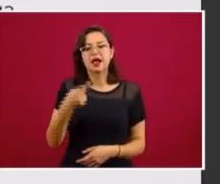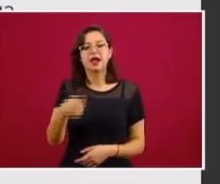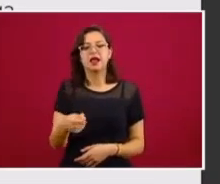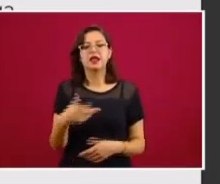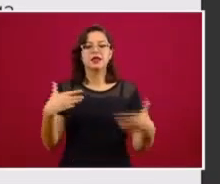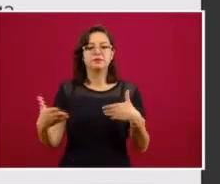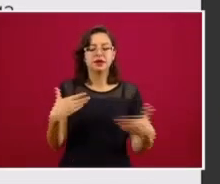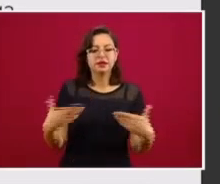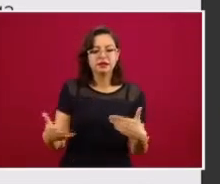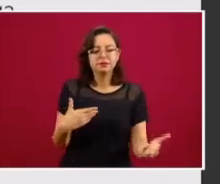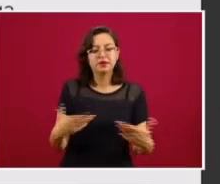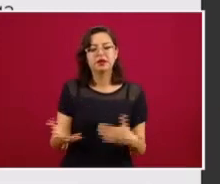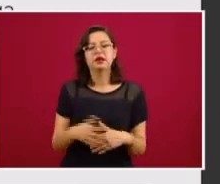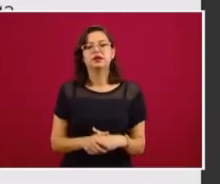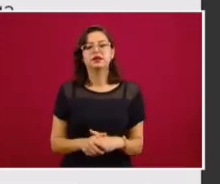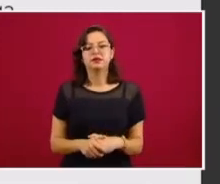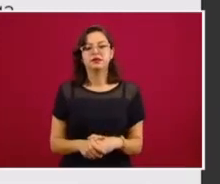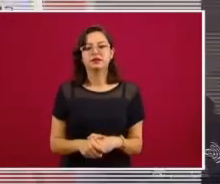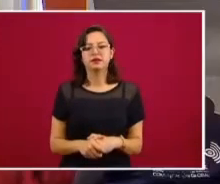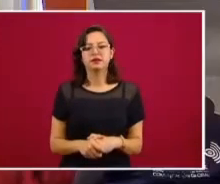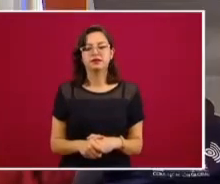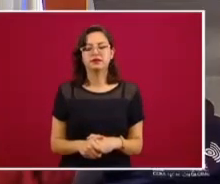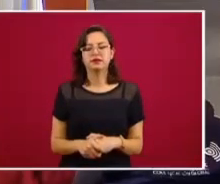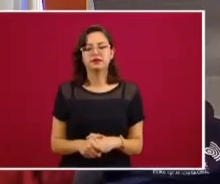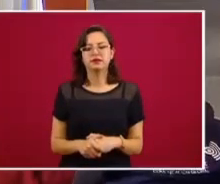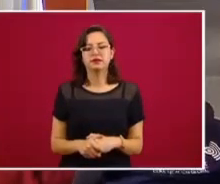está Panamá. La siguiente, por favor.